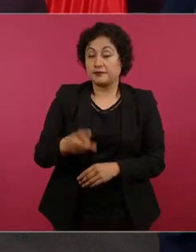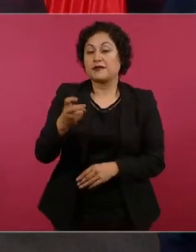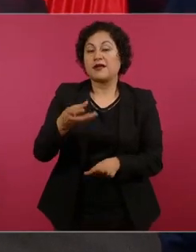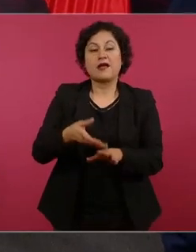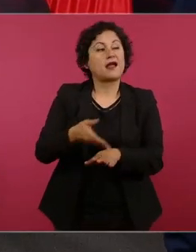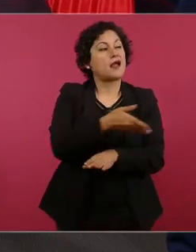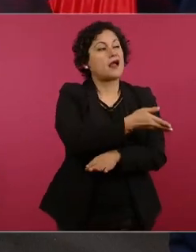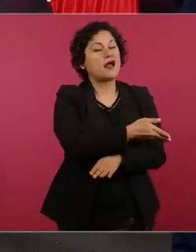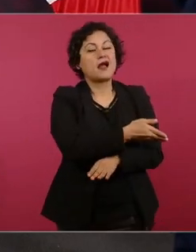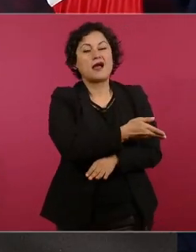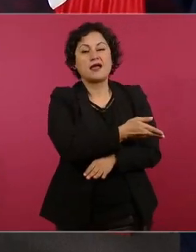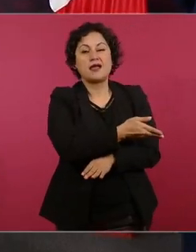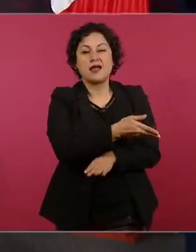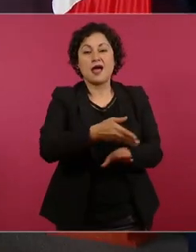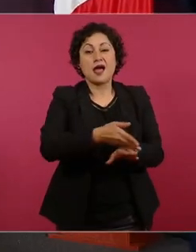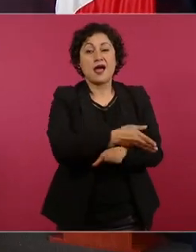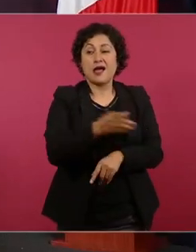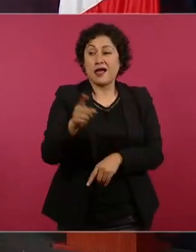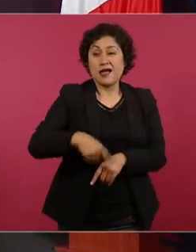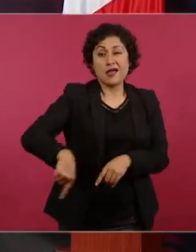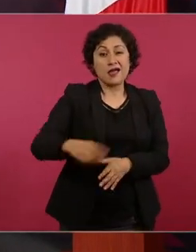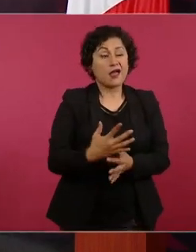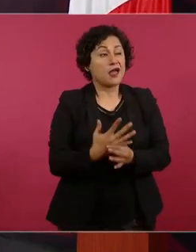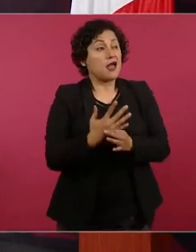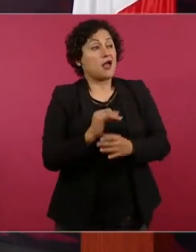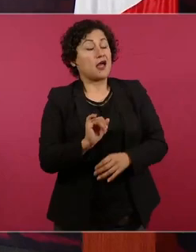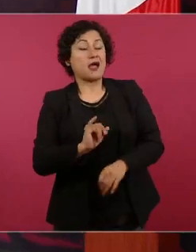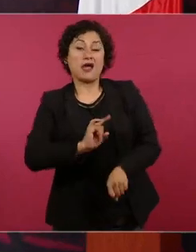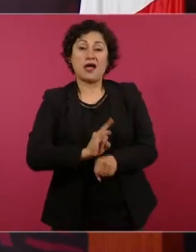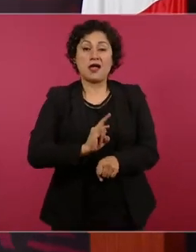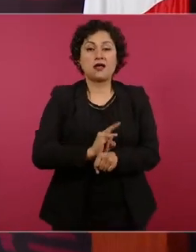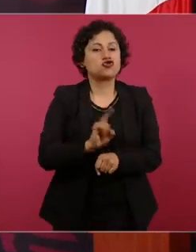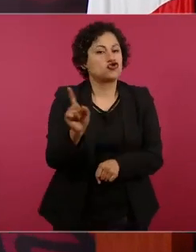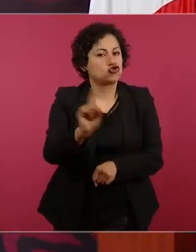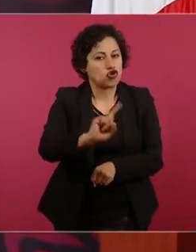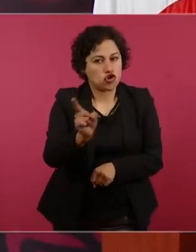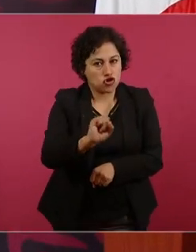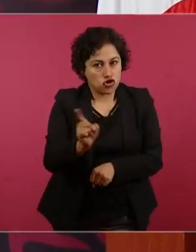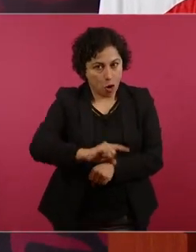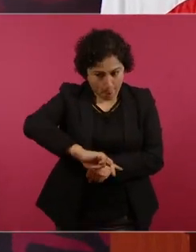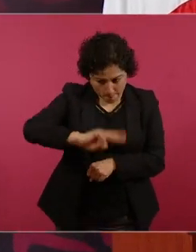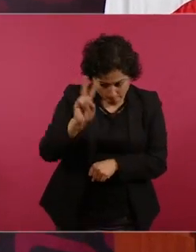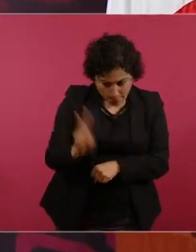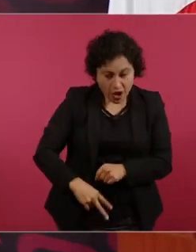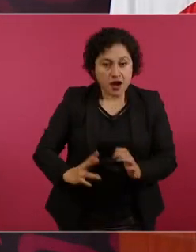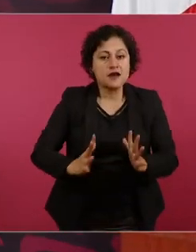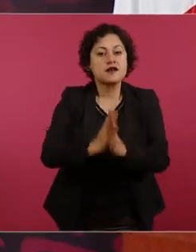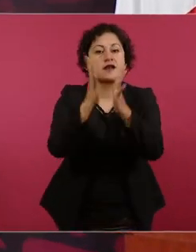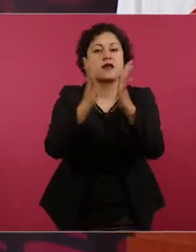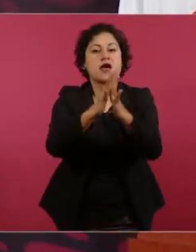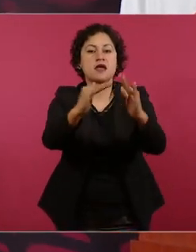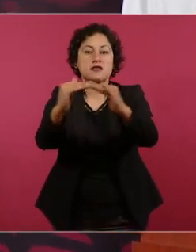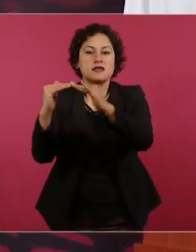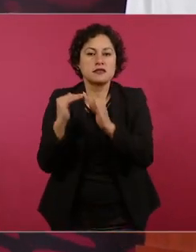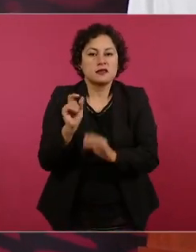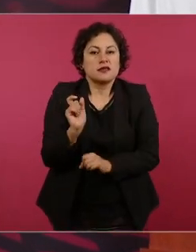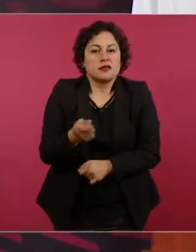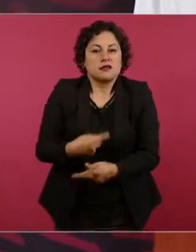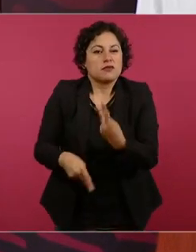exaltan los oligarcas la regla de oro de la democracia verdadera es la transparencia